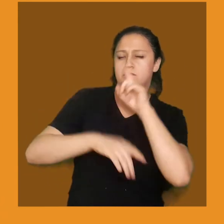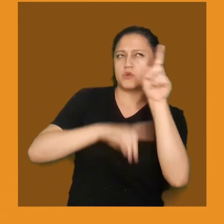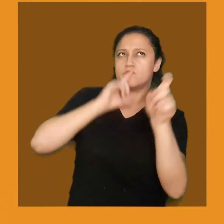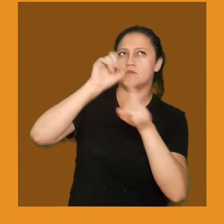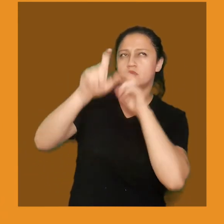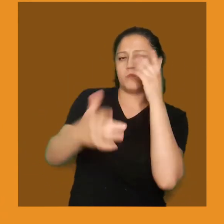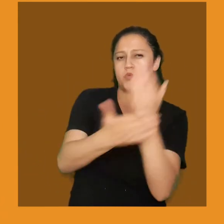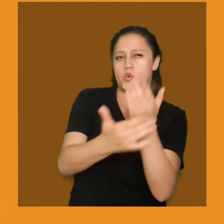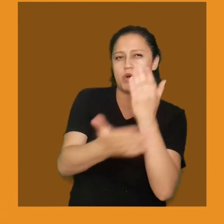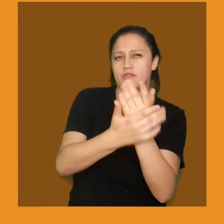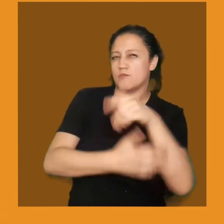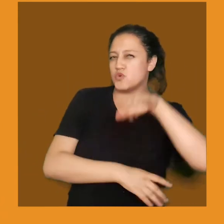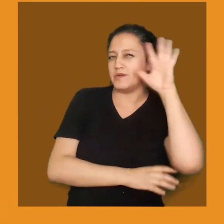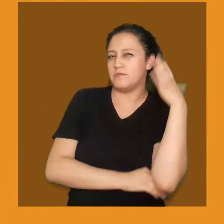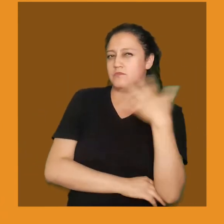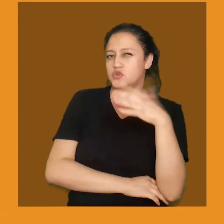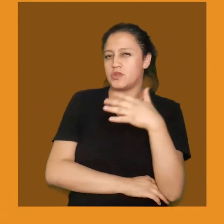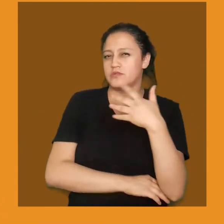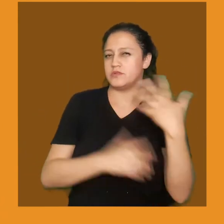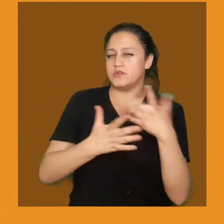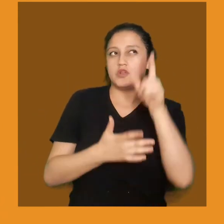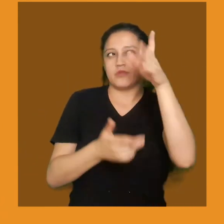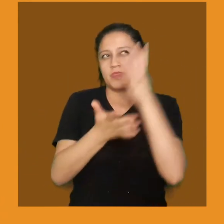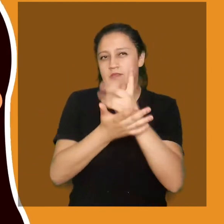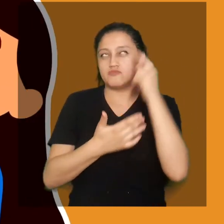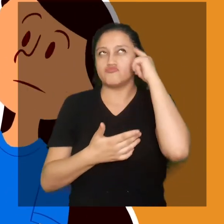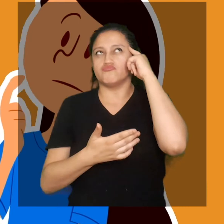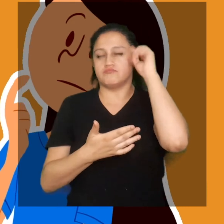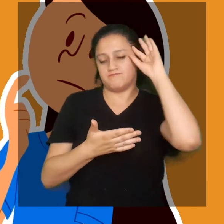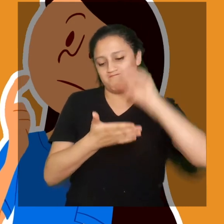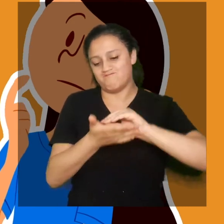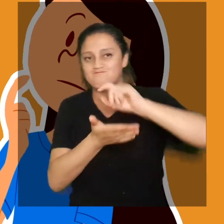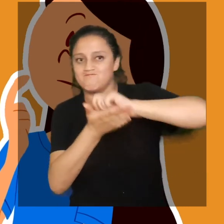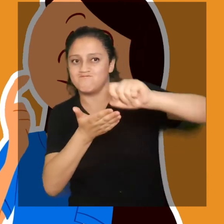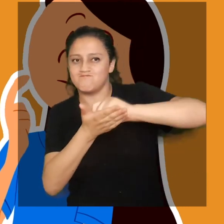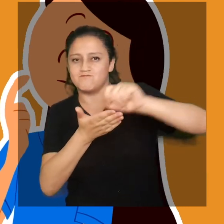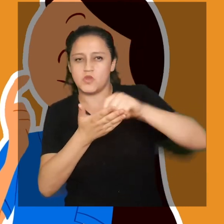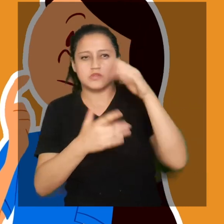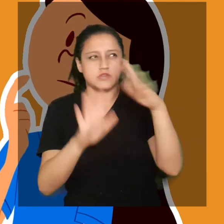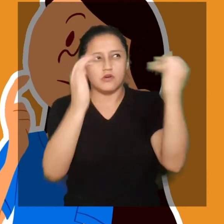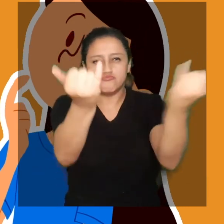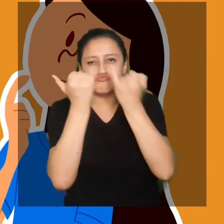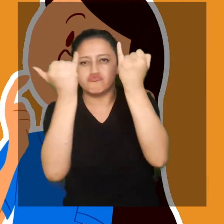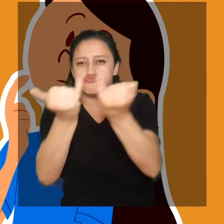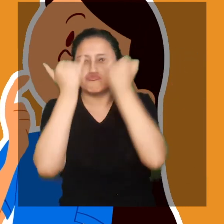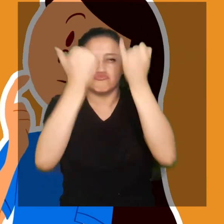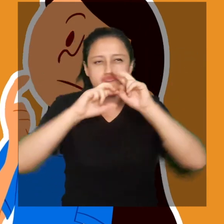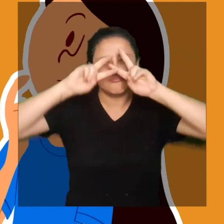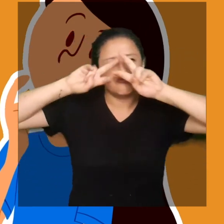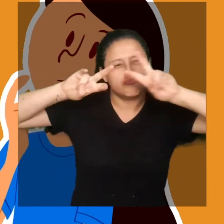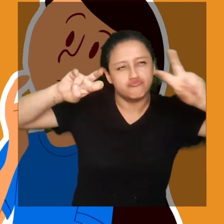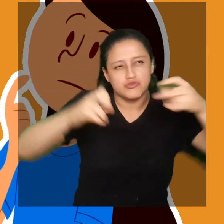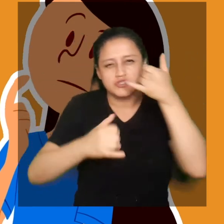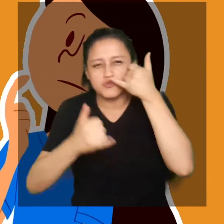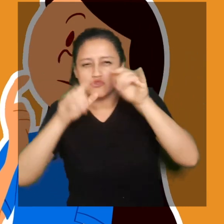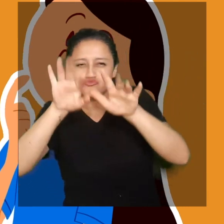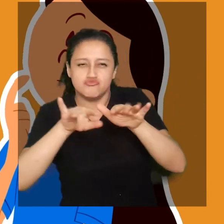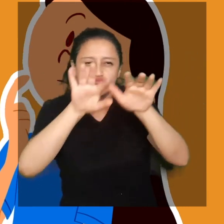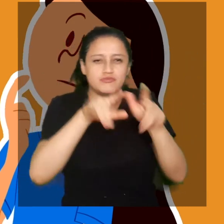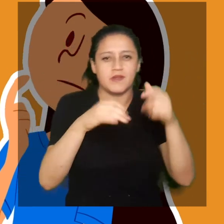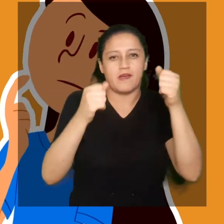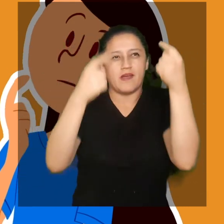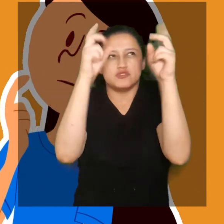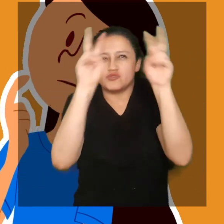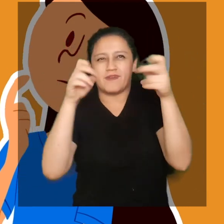críticamente sobre las preguntas que te hemos propuesto y destacado. Anótalas en tu cuaderno. Utiliza la información que te hemos entregado